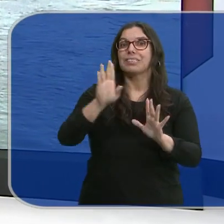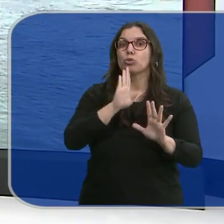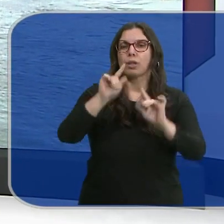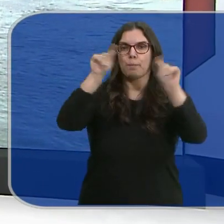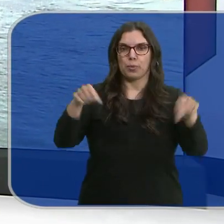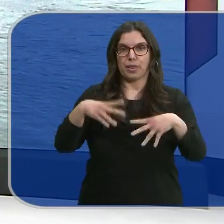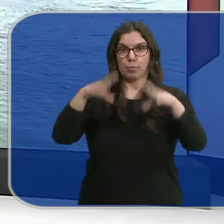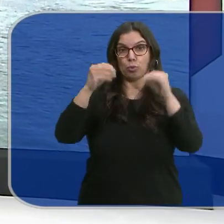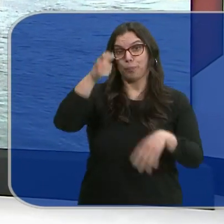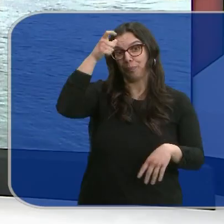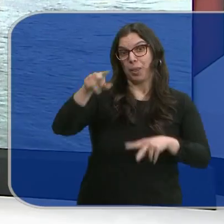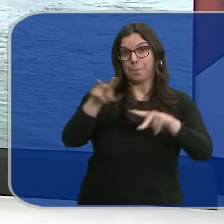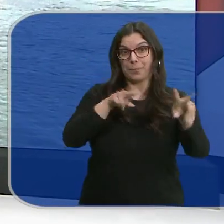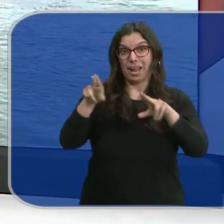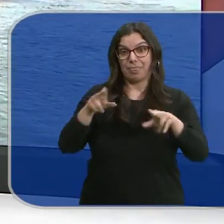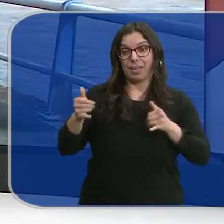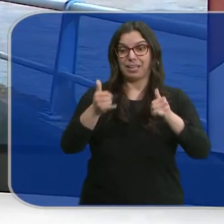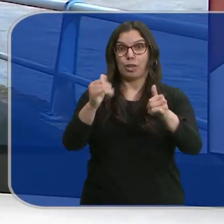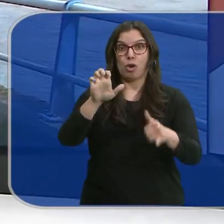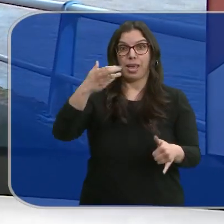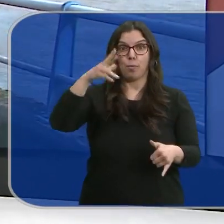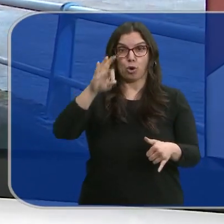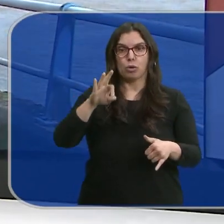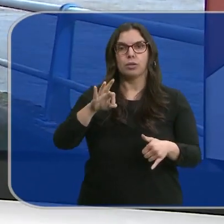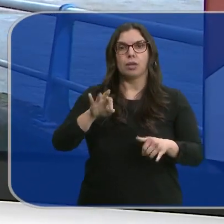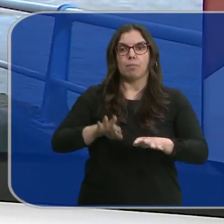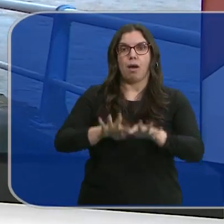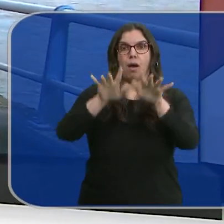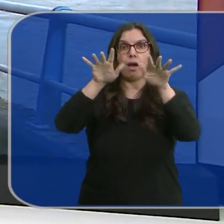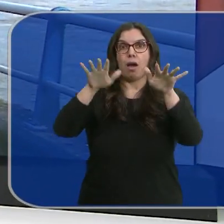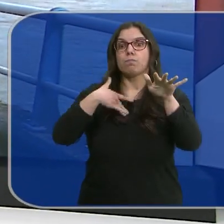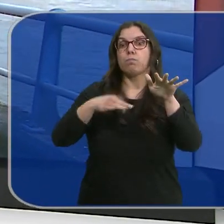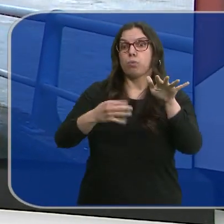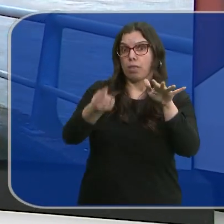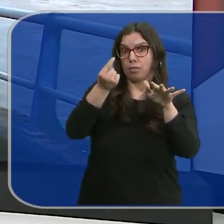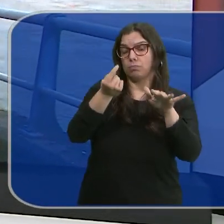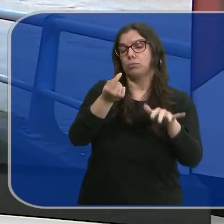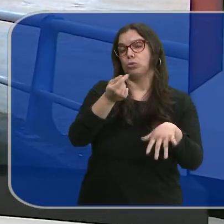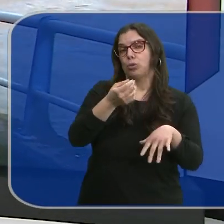Burgos. En Miranda ha crecido el caudal del Ebro y esta tarde la situación puede empeorar. Isabel Miñón.